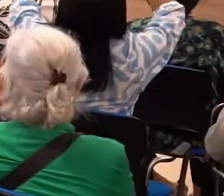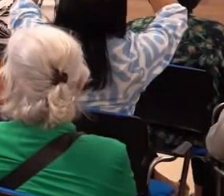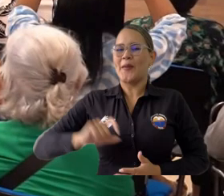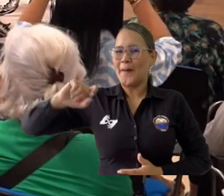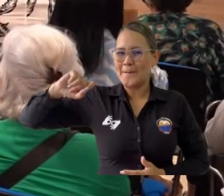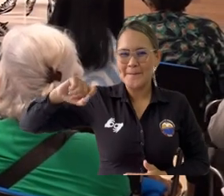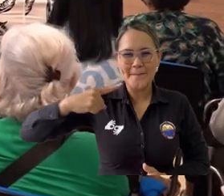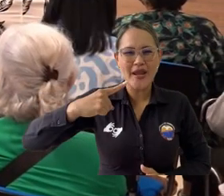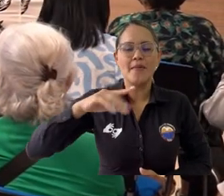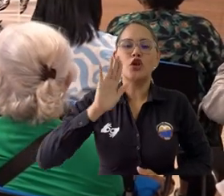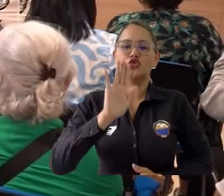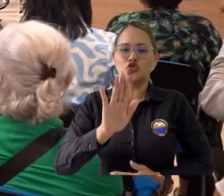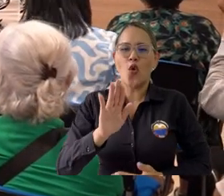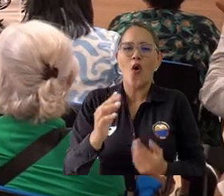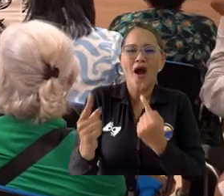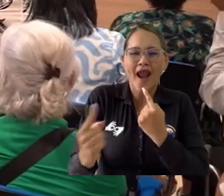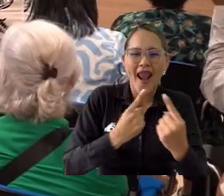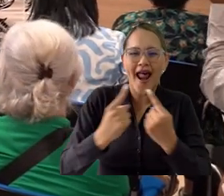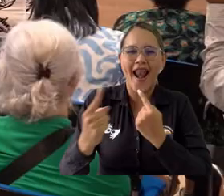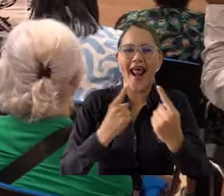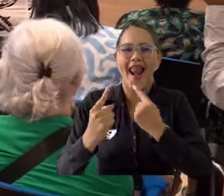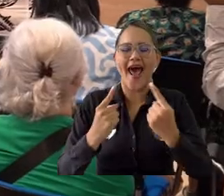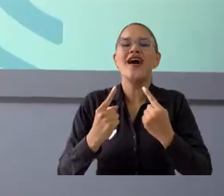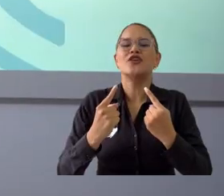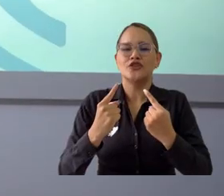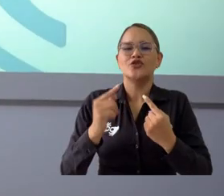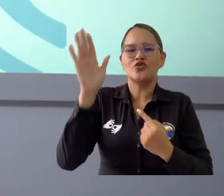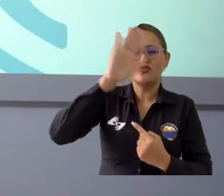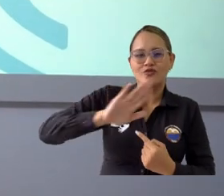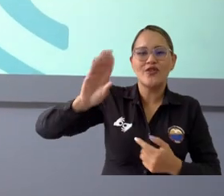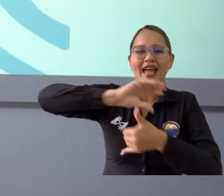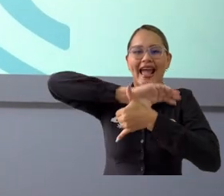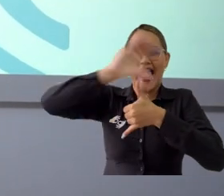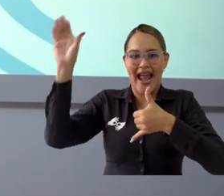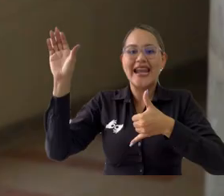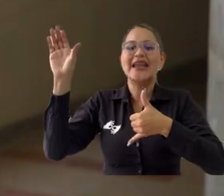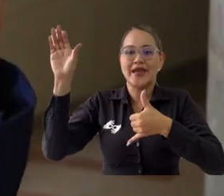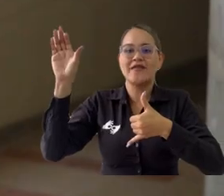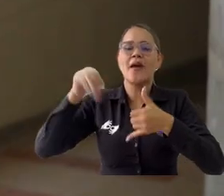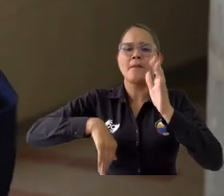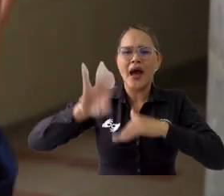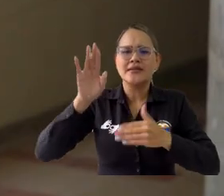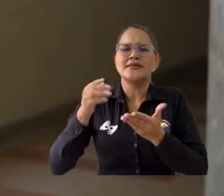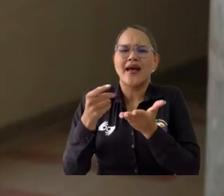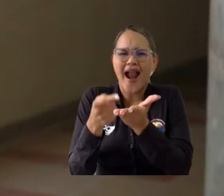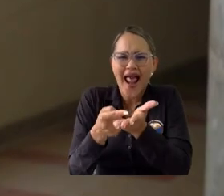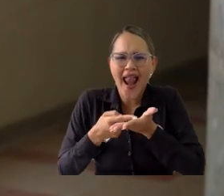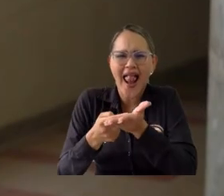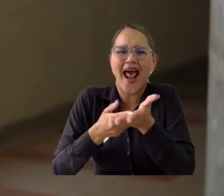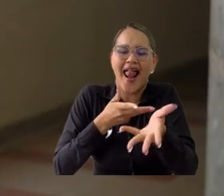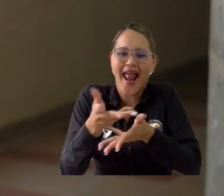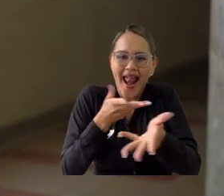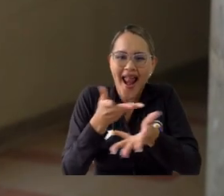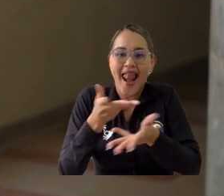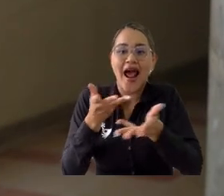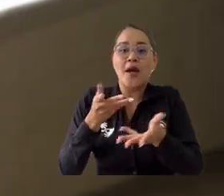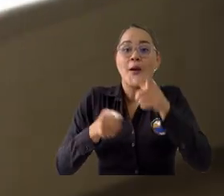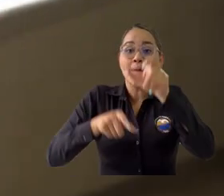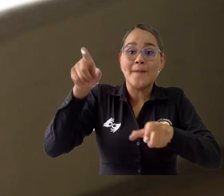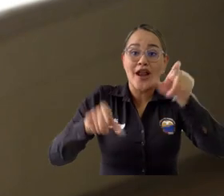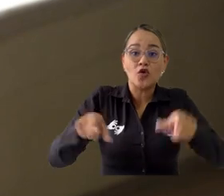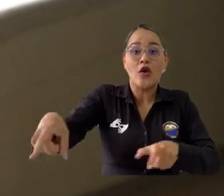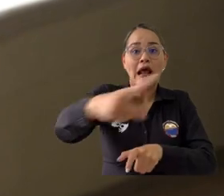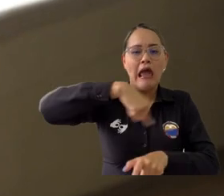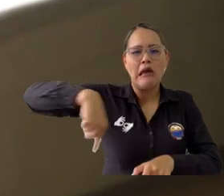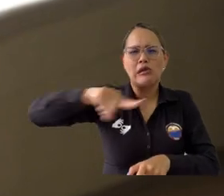El primer taller regional para la región Caribe, teniendo en cuenta todos los actores que están involucrados en